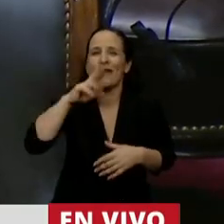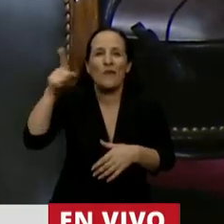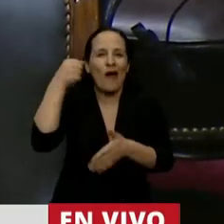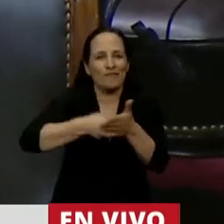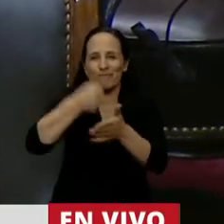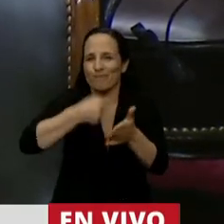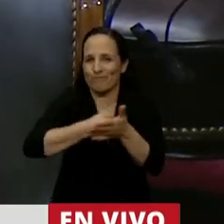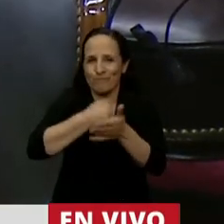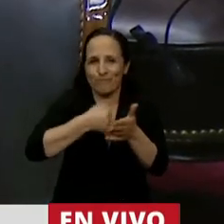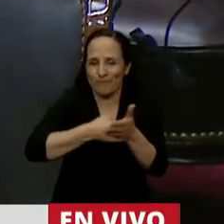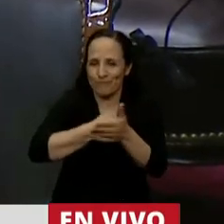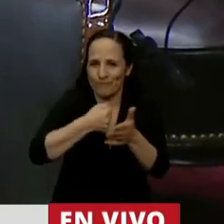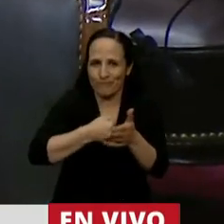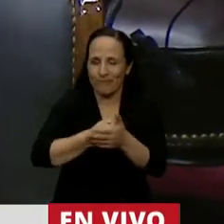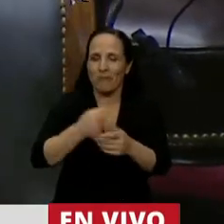derecho.